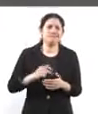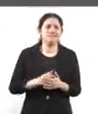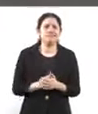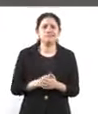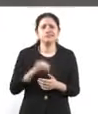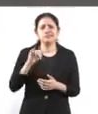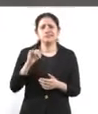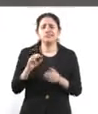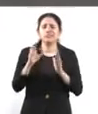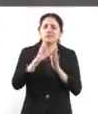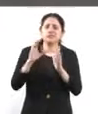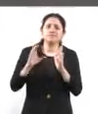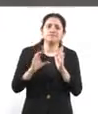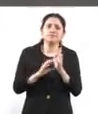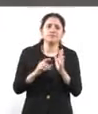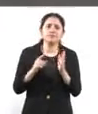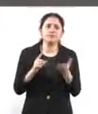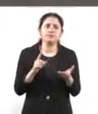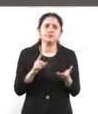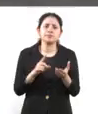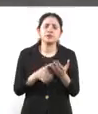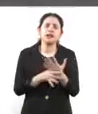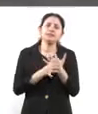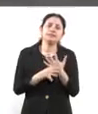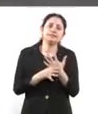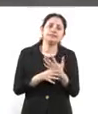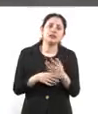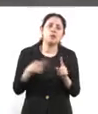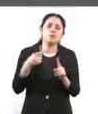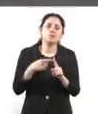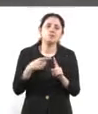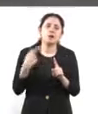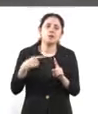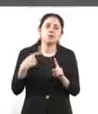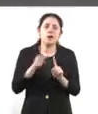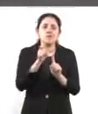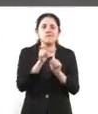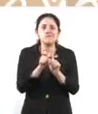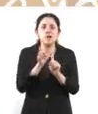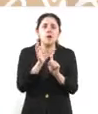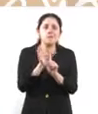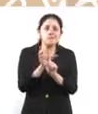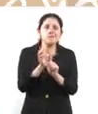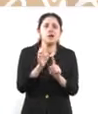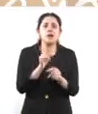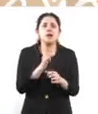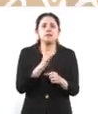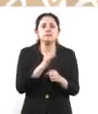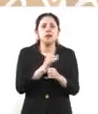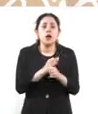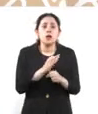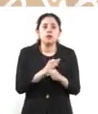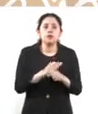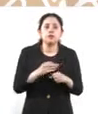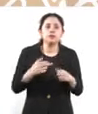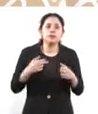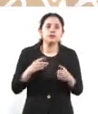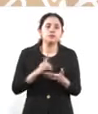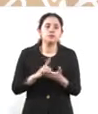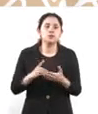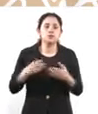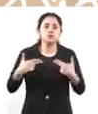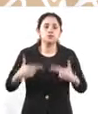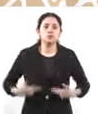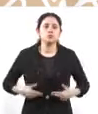la Constitución establece garantías, bueno, antes eran garantías individuales, hoy son derechos humanos, pero lo cierto es la situación que estamos